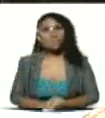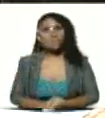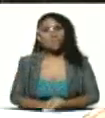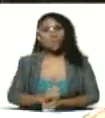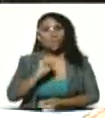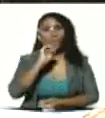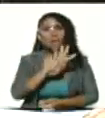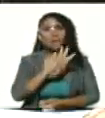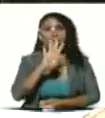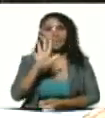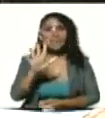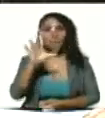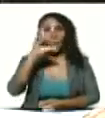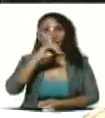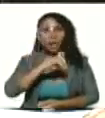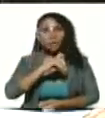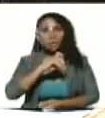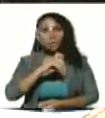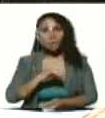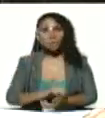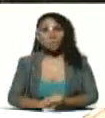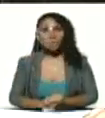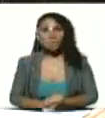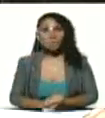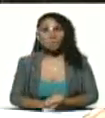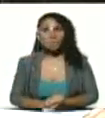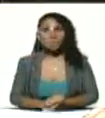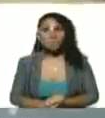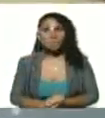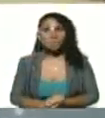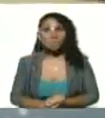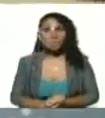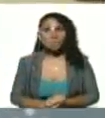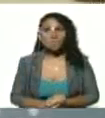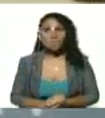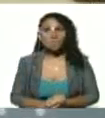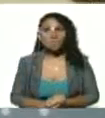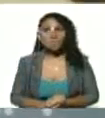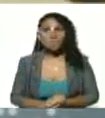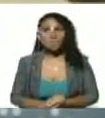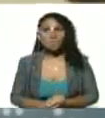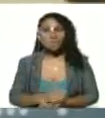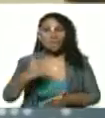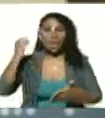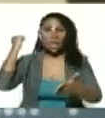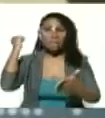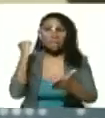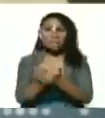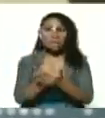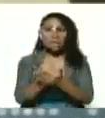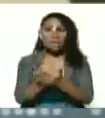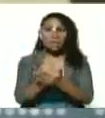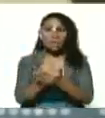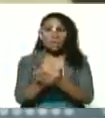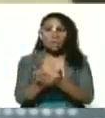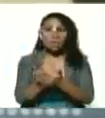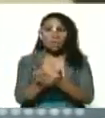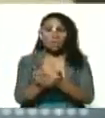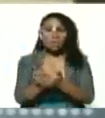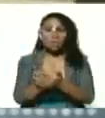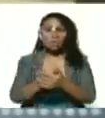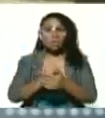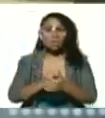45 años del asesinato de Jorge